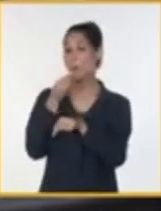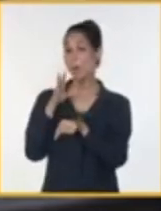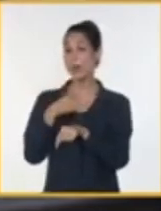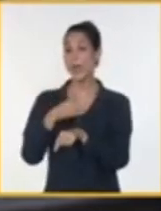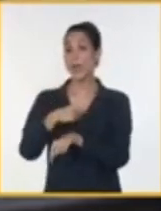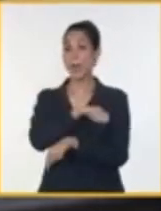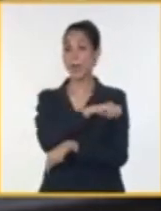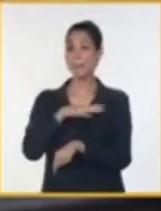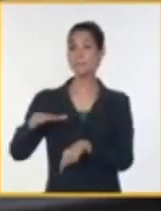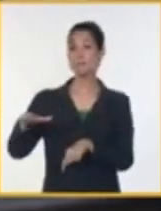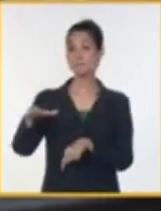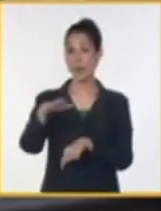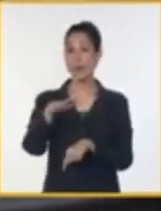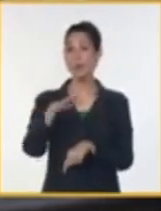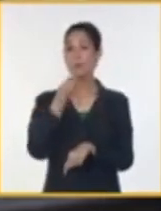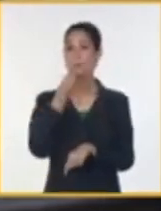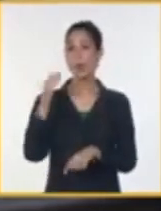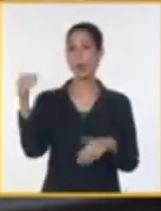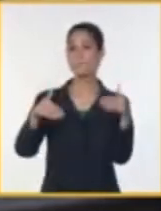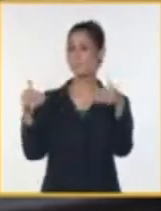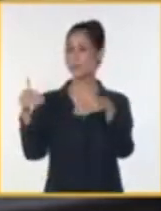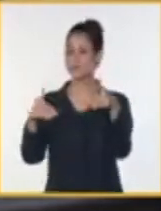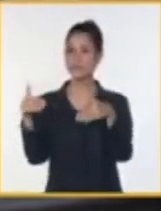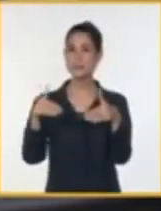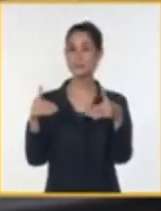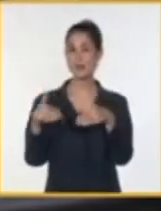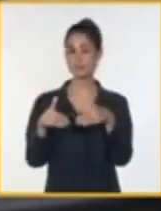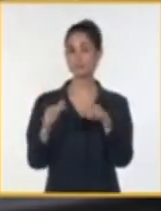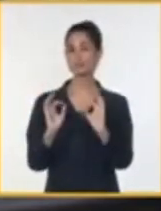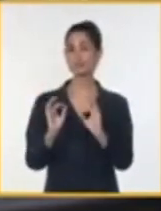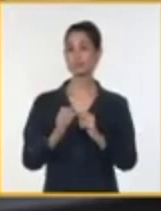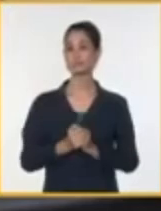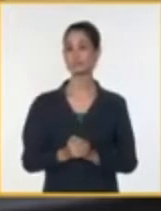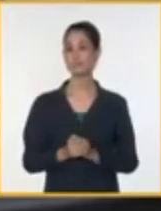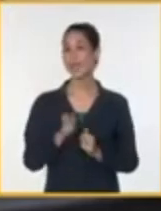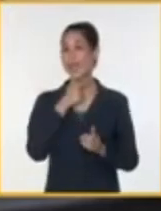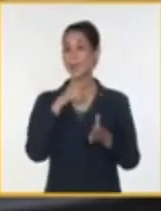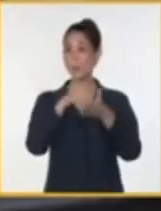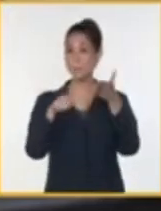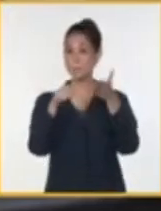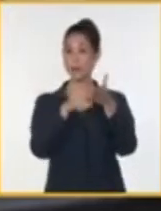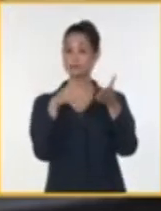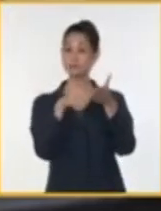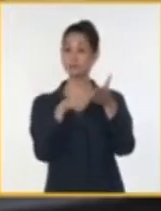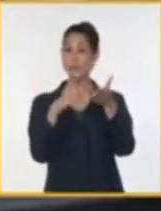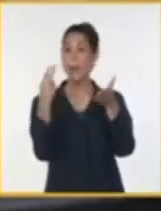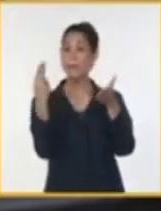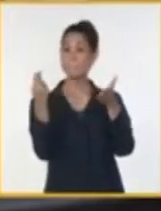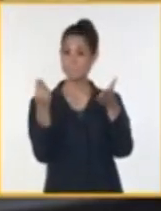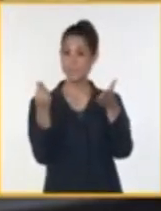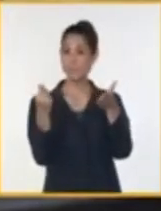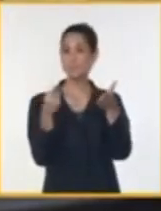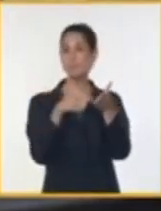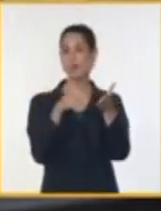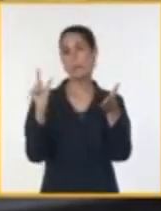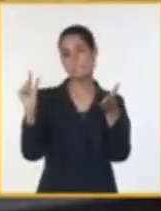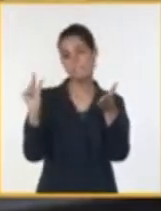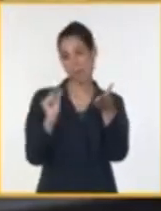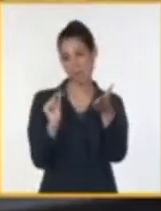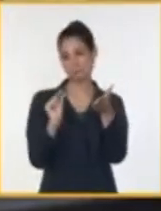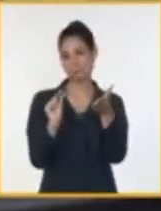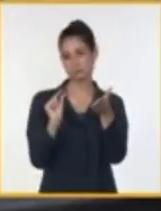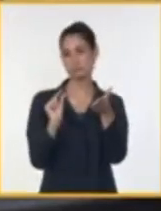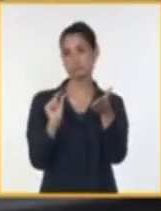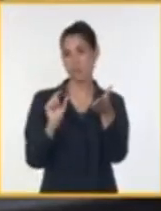oferta sea estable y poder moderar los precios de cara a la población. Maximizar las producciones de los centros de